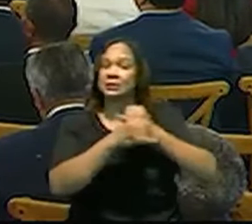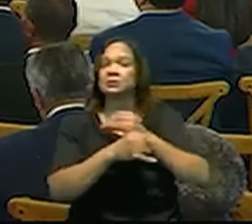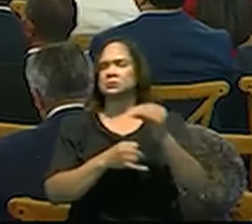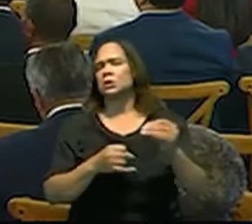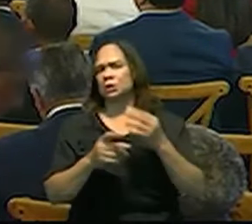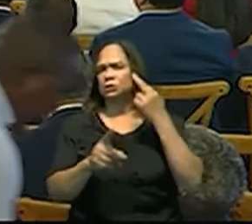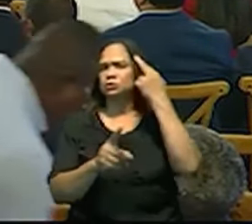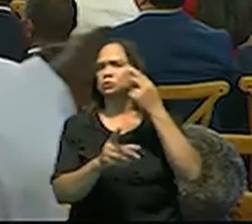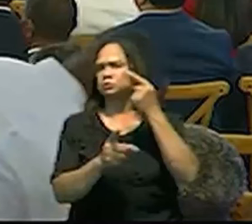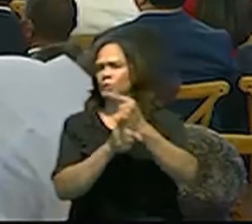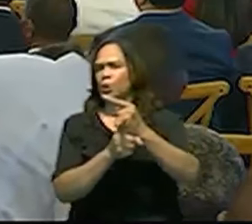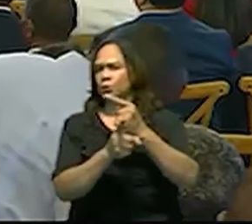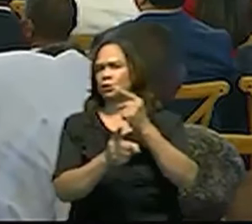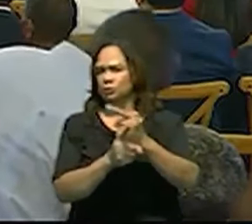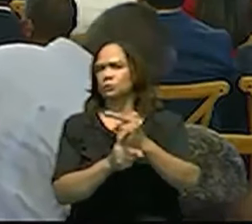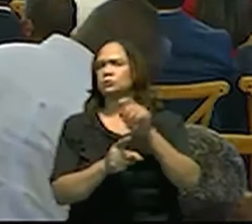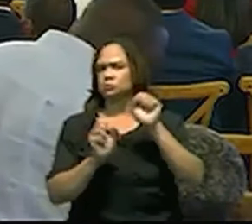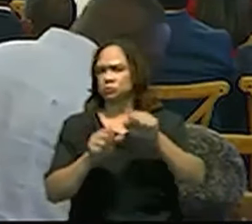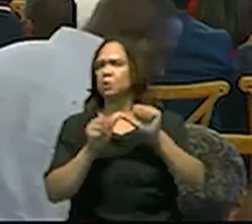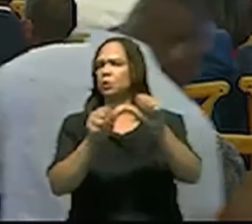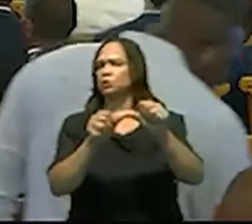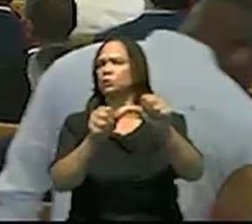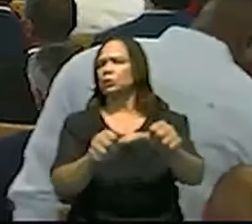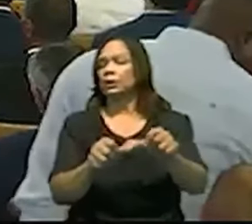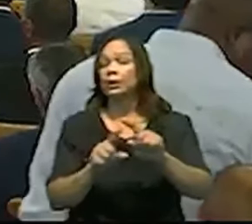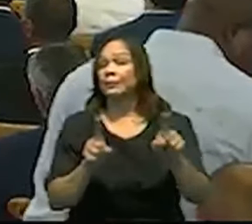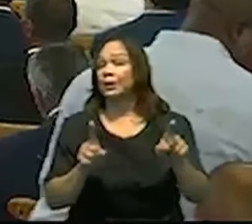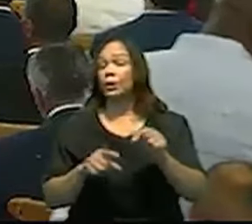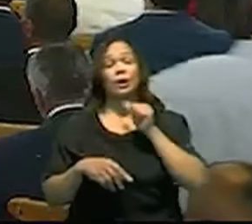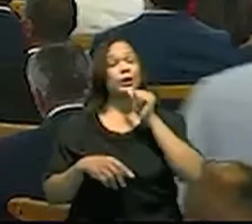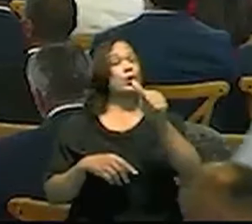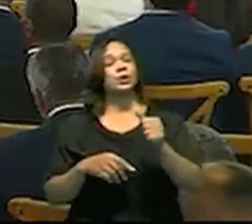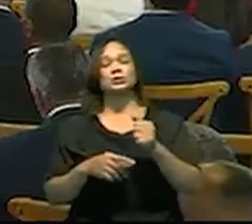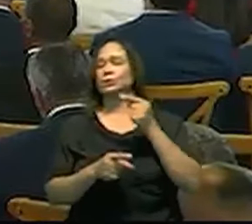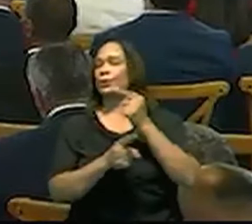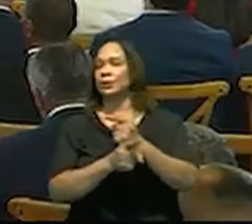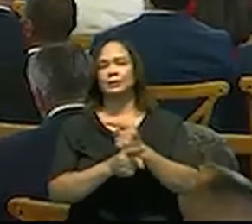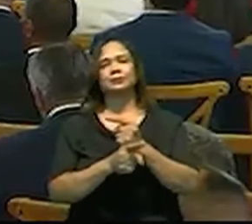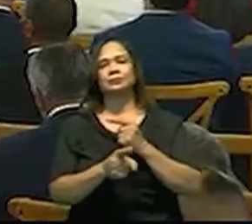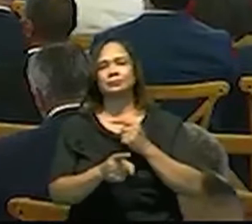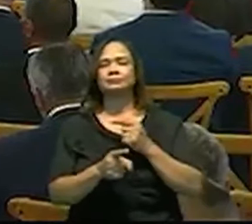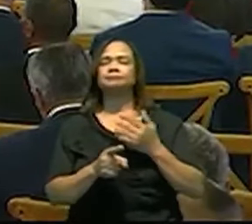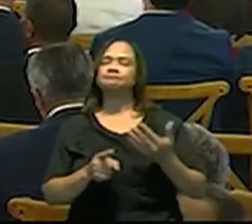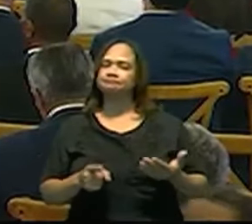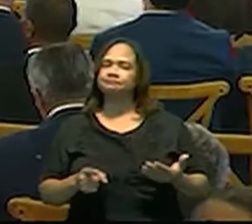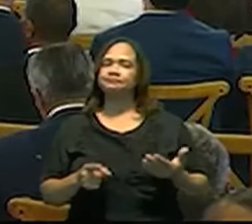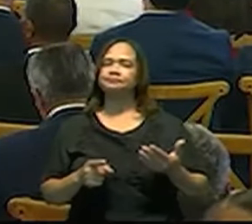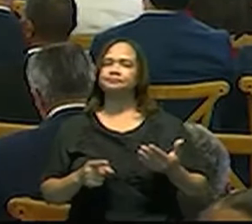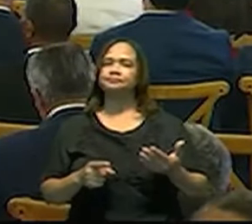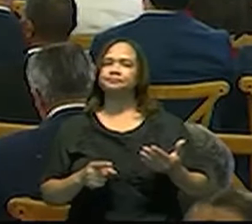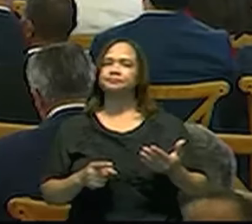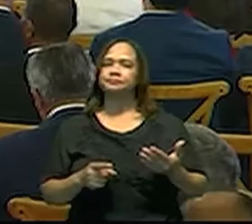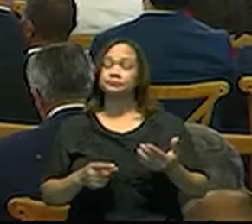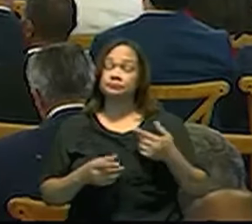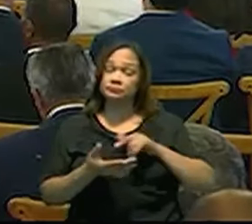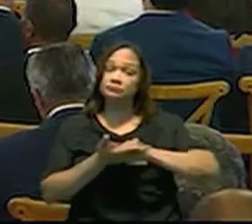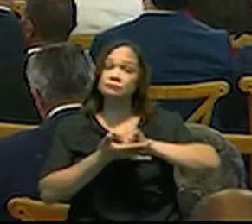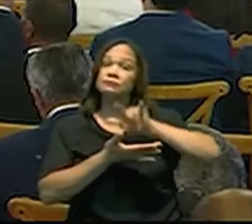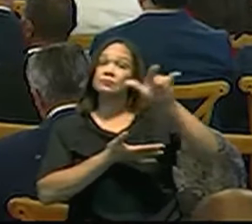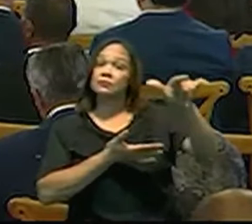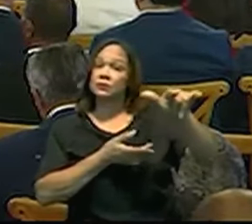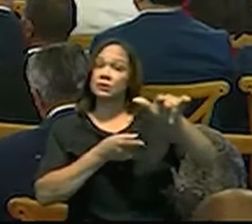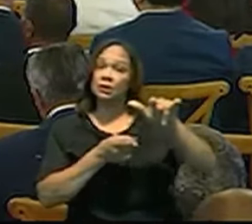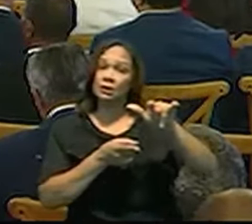razonable, y todo eso va a seguir. Lo que no es razonable, es que para ir a un